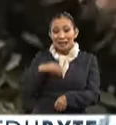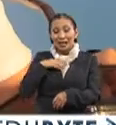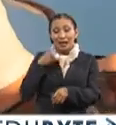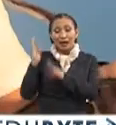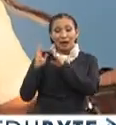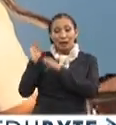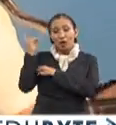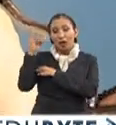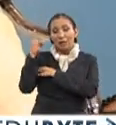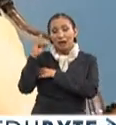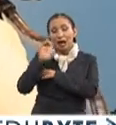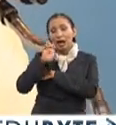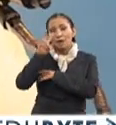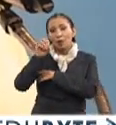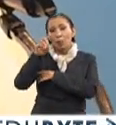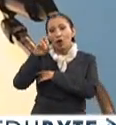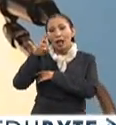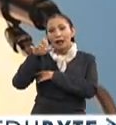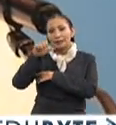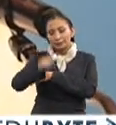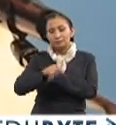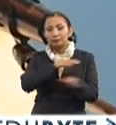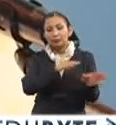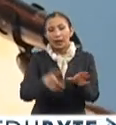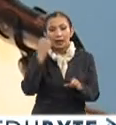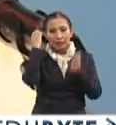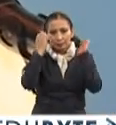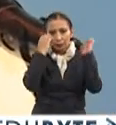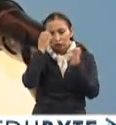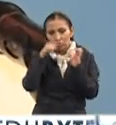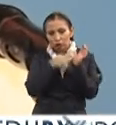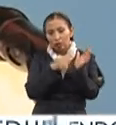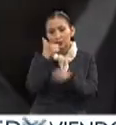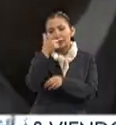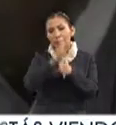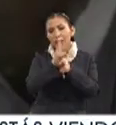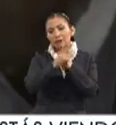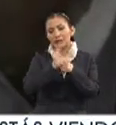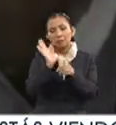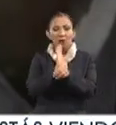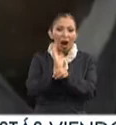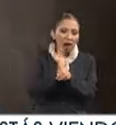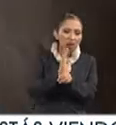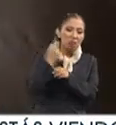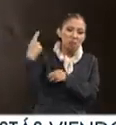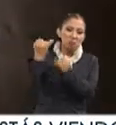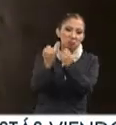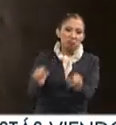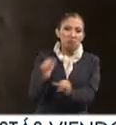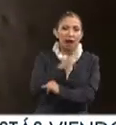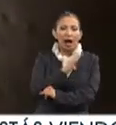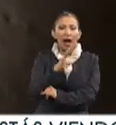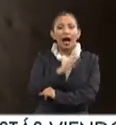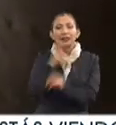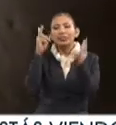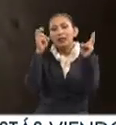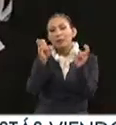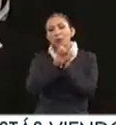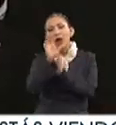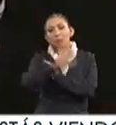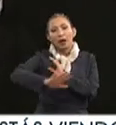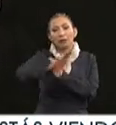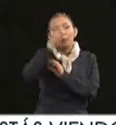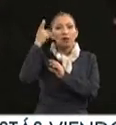de Bolivia, Evo Morales. En la muestra, Siete País compartieron producciones de corte independiente, en los que se abordaron temas